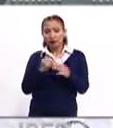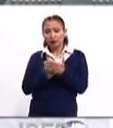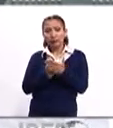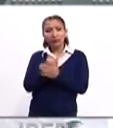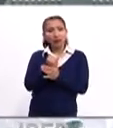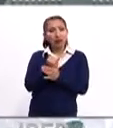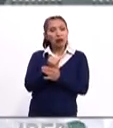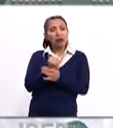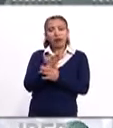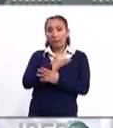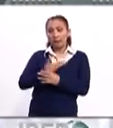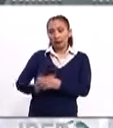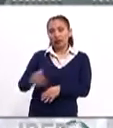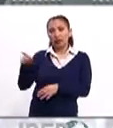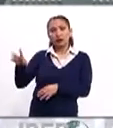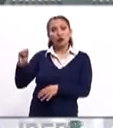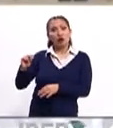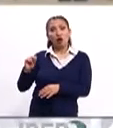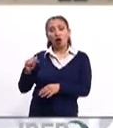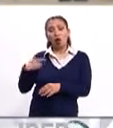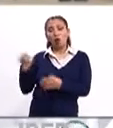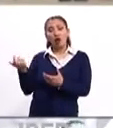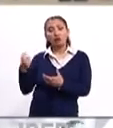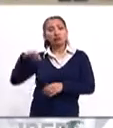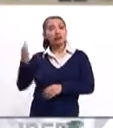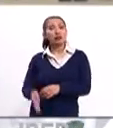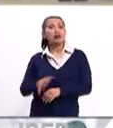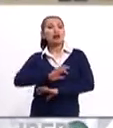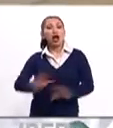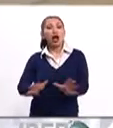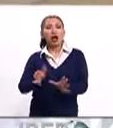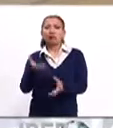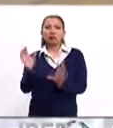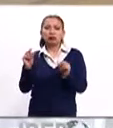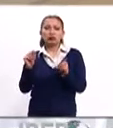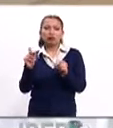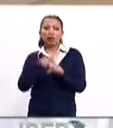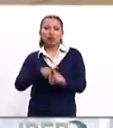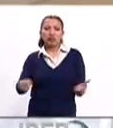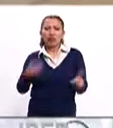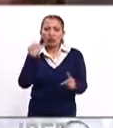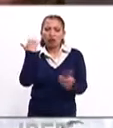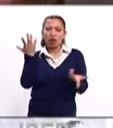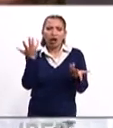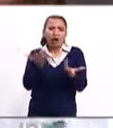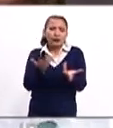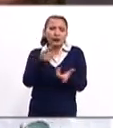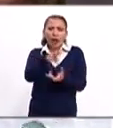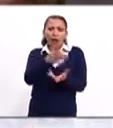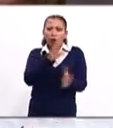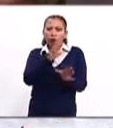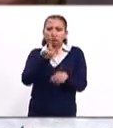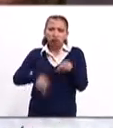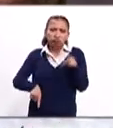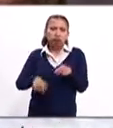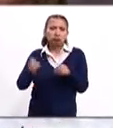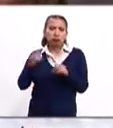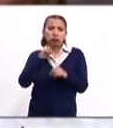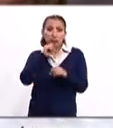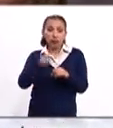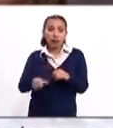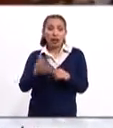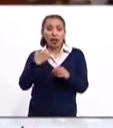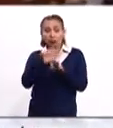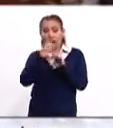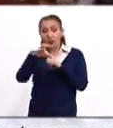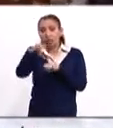decisiones del presidente no van en automático y que se pueden oponer diversos actores. En este caso, también los estados